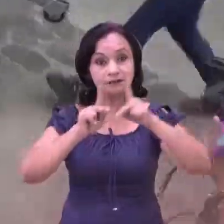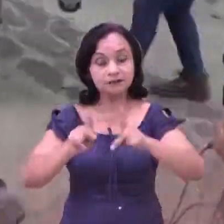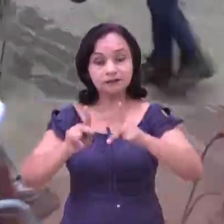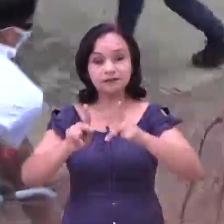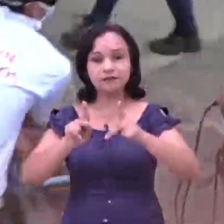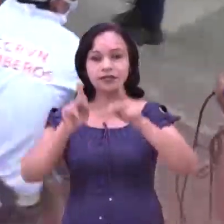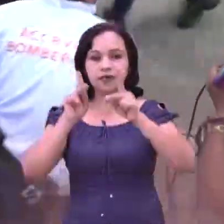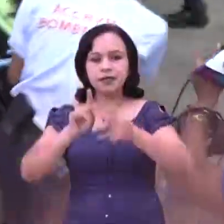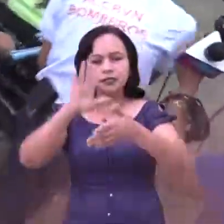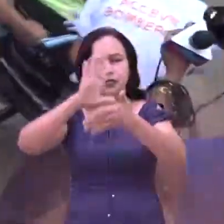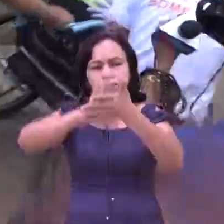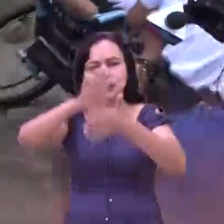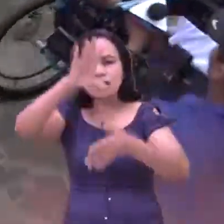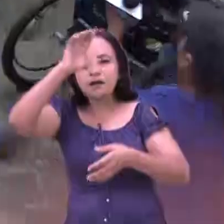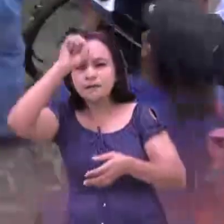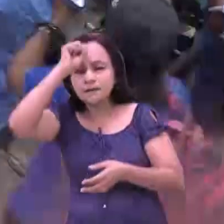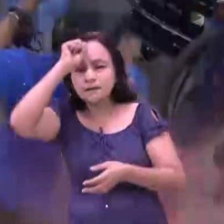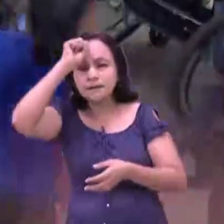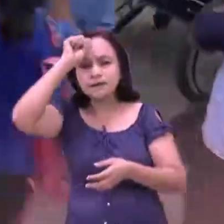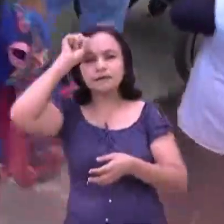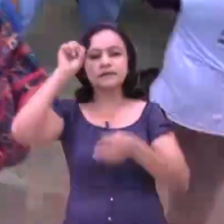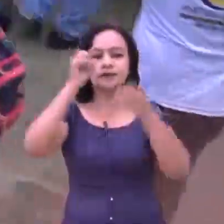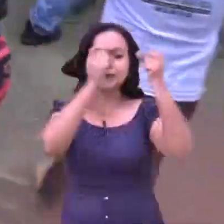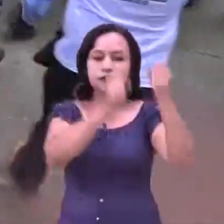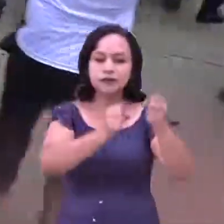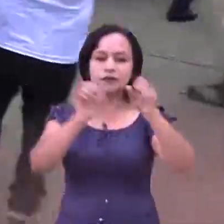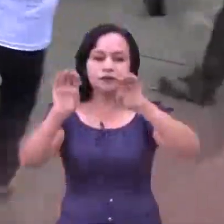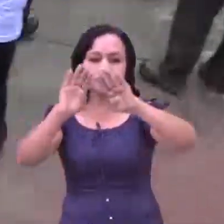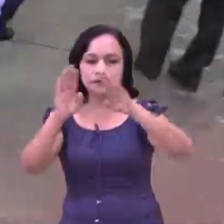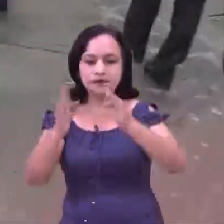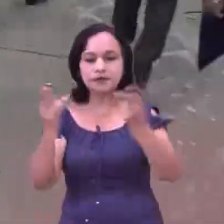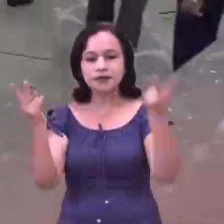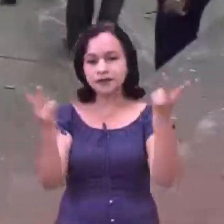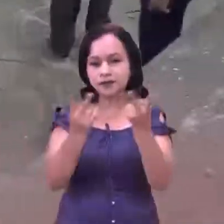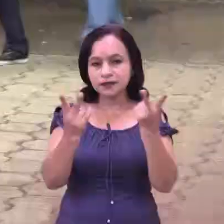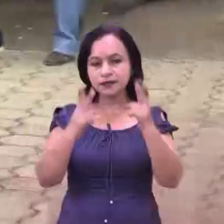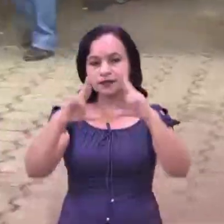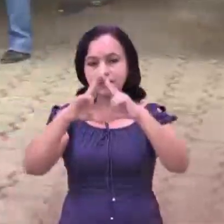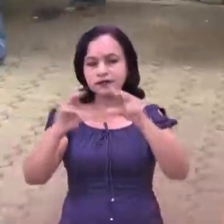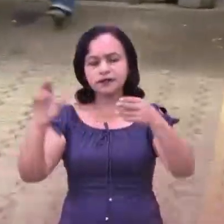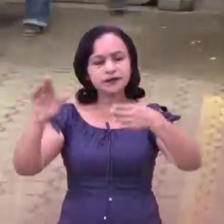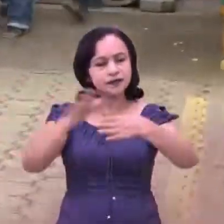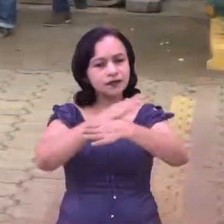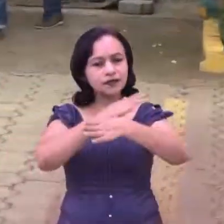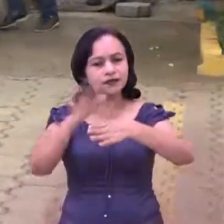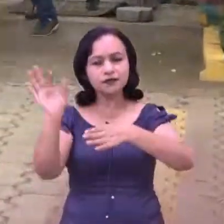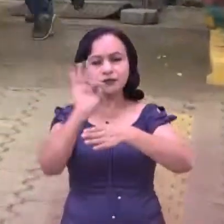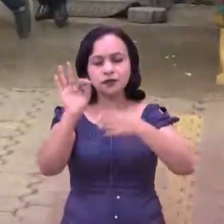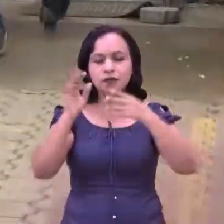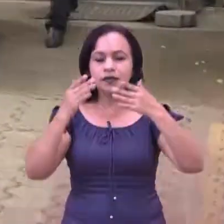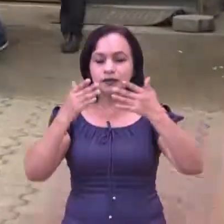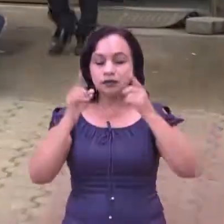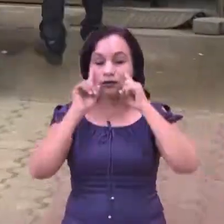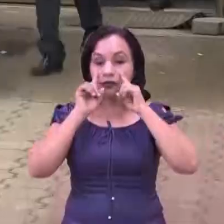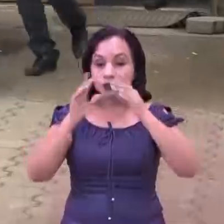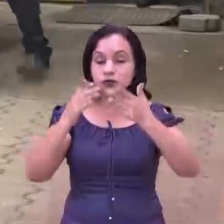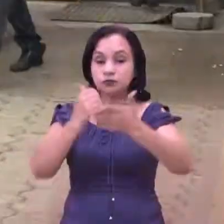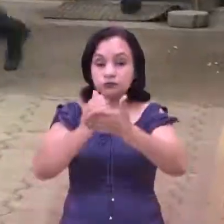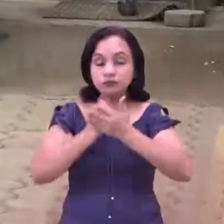una mayor apropiación por parte de los y las nicaragüenses, de todos los mecanismos de autoprotección.